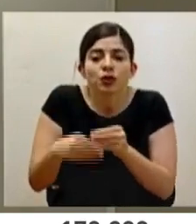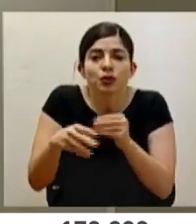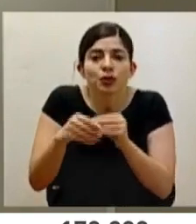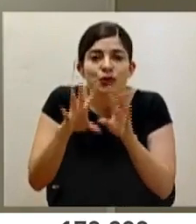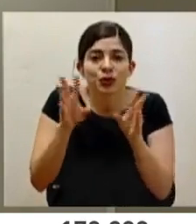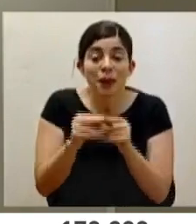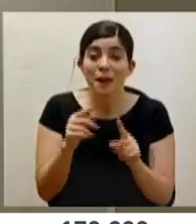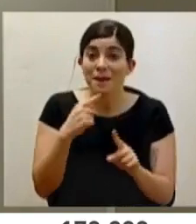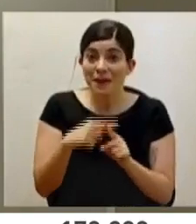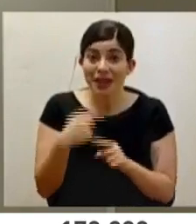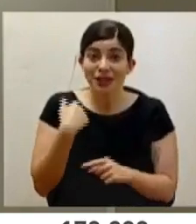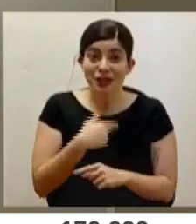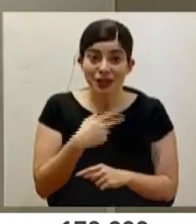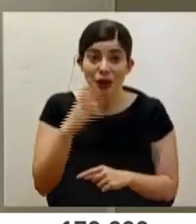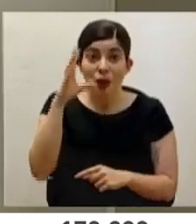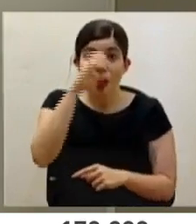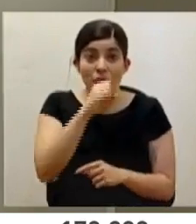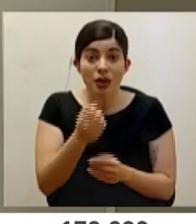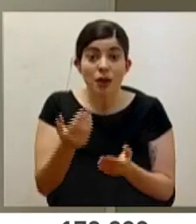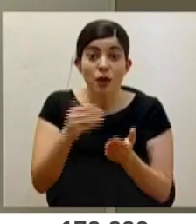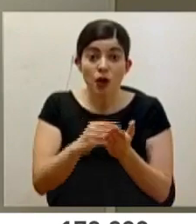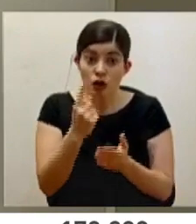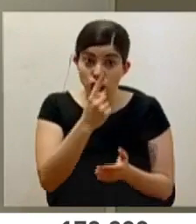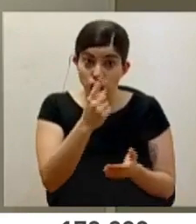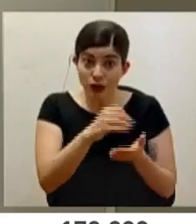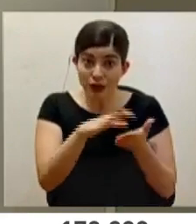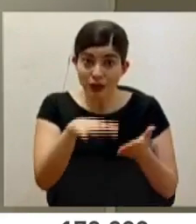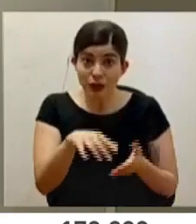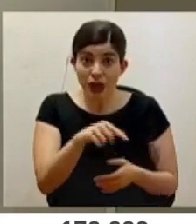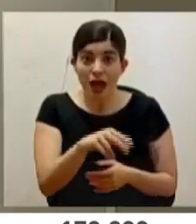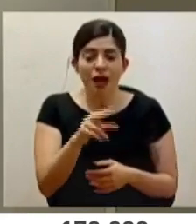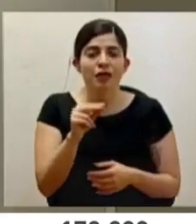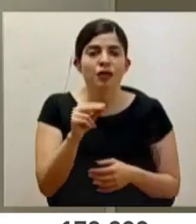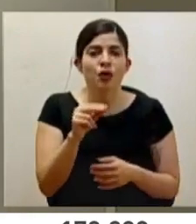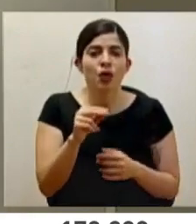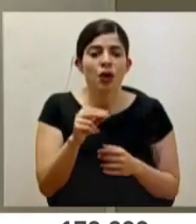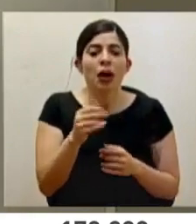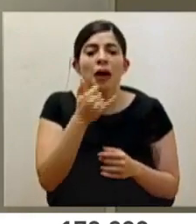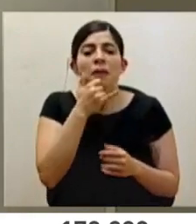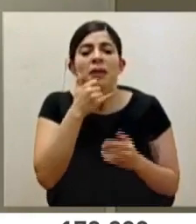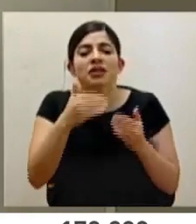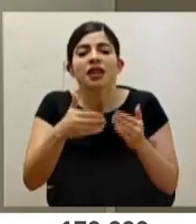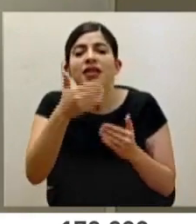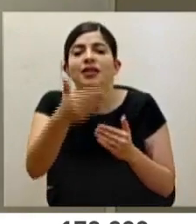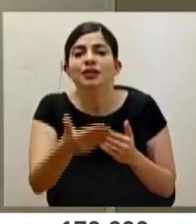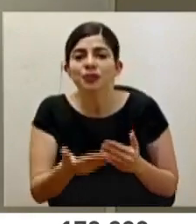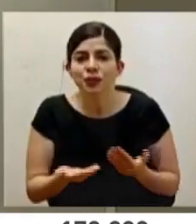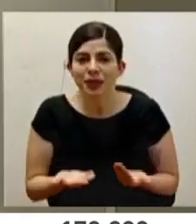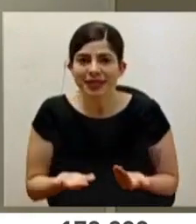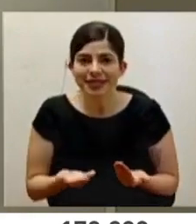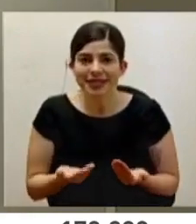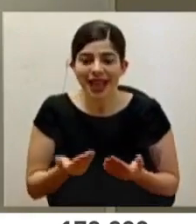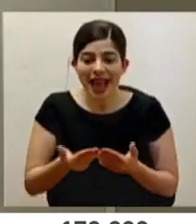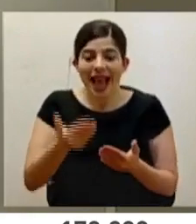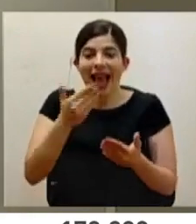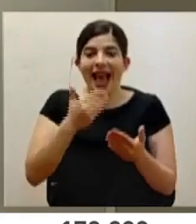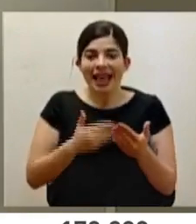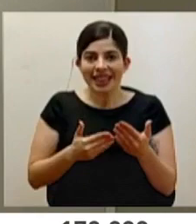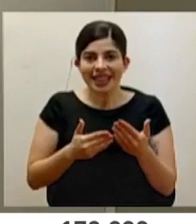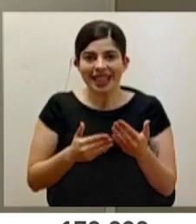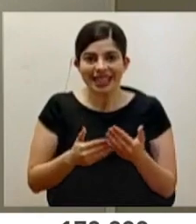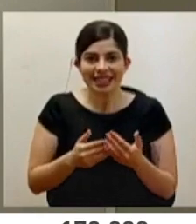también que hemos considerado incluso el entorno, no solamente el centro educativo, sino es lo que pasa después, ¿verdad?, lo que pasa antes de